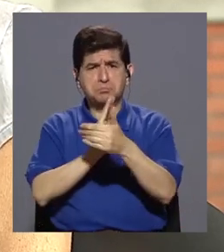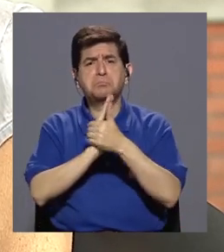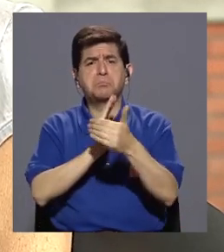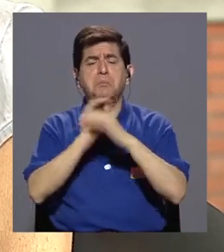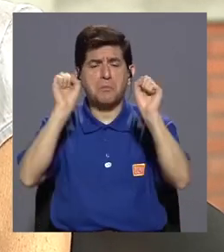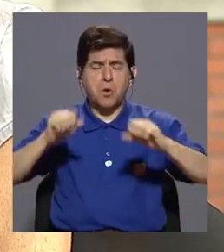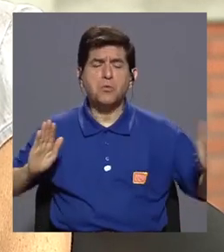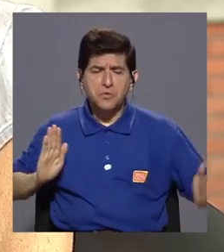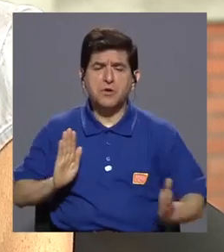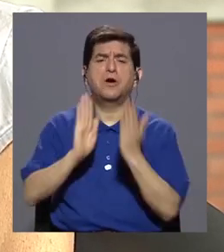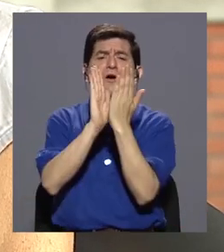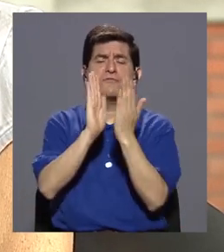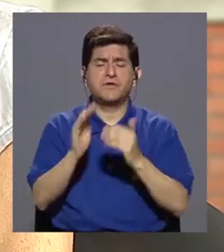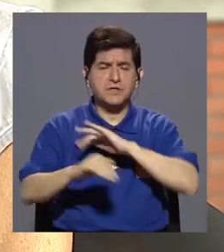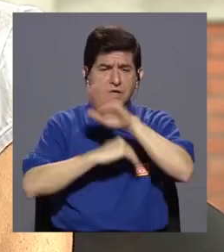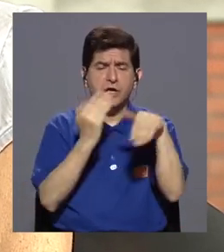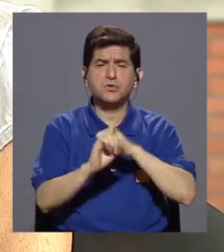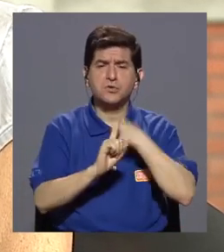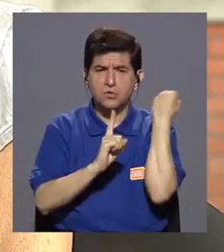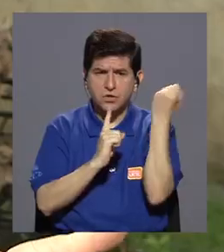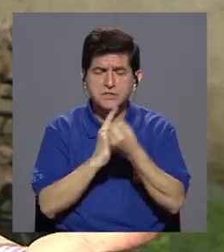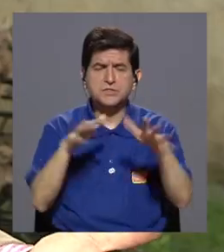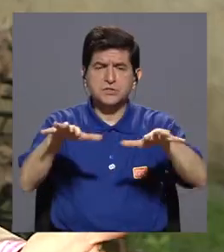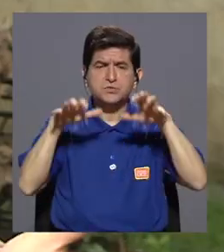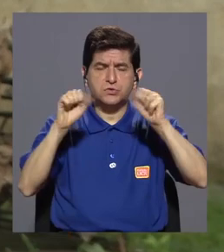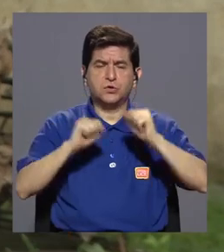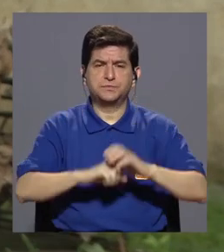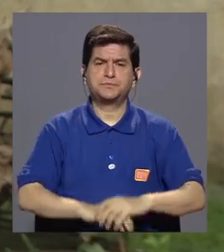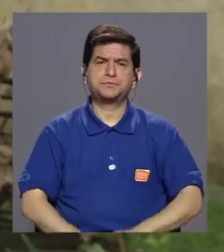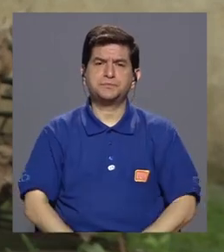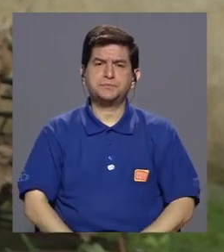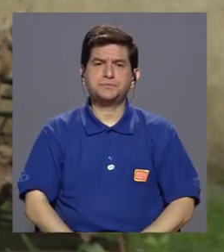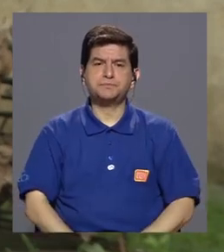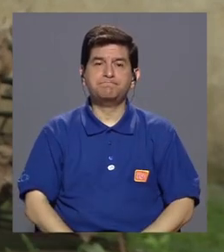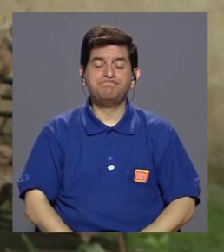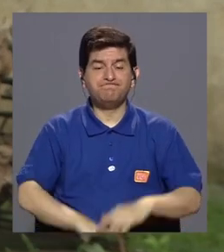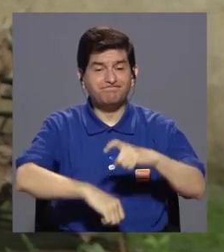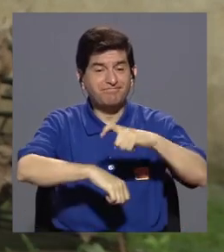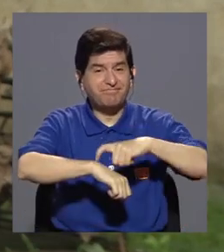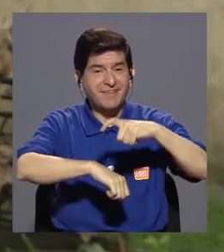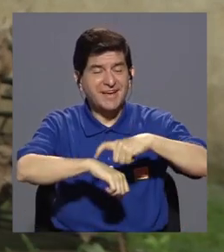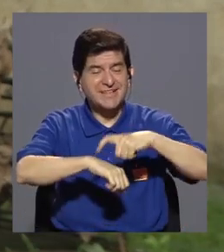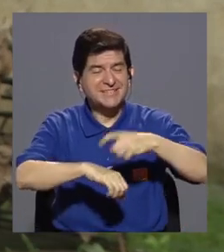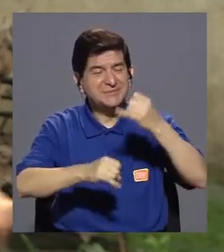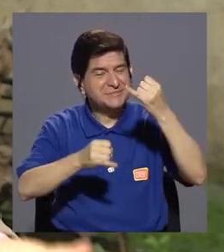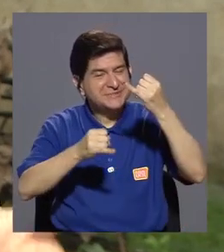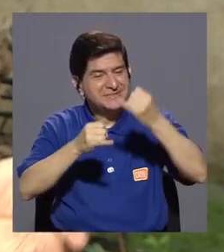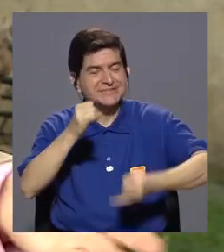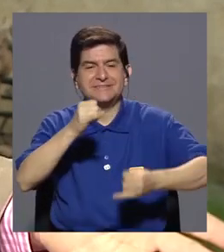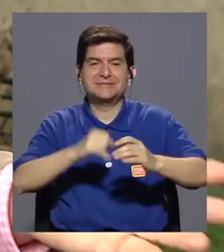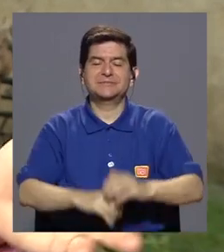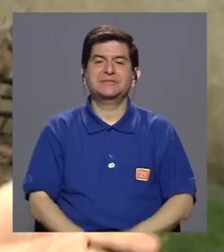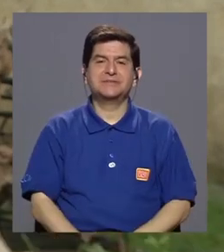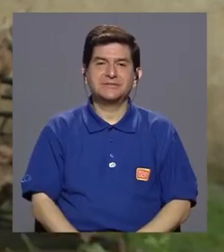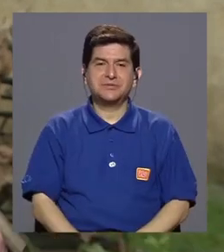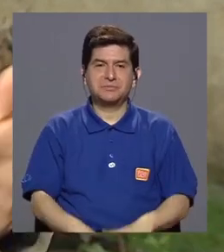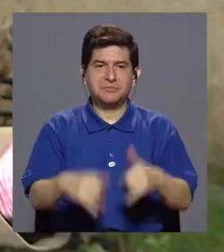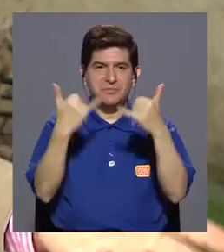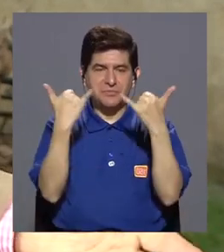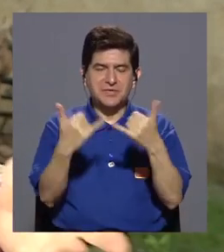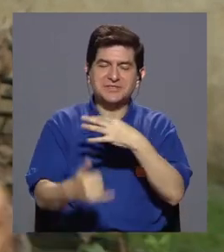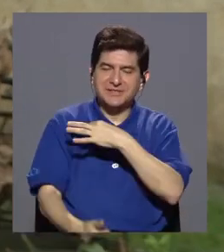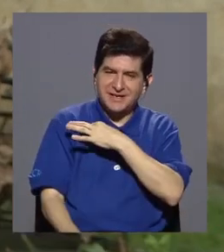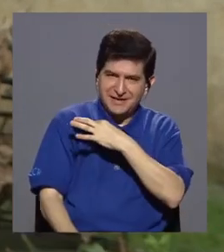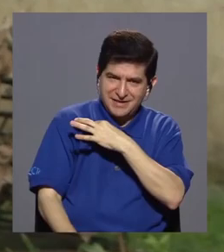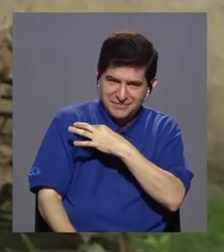enfrentar cualquier situación de estrés. El tiempo, pues, ahorita nos ha ganado, y desde ya le extiendo la invitación